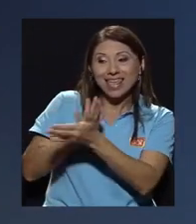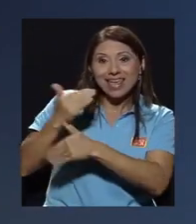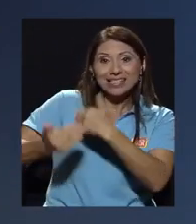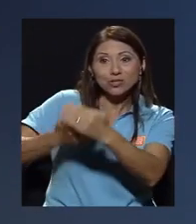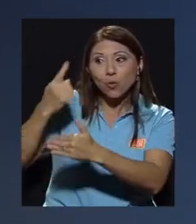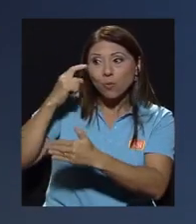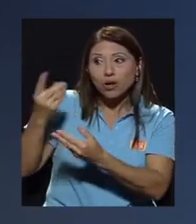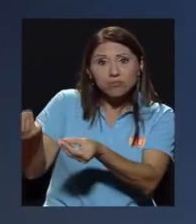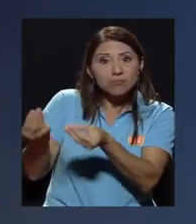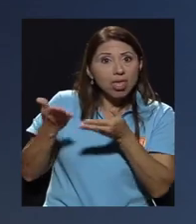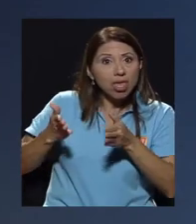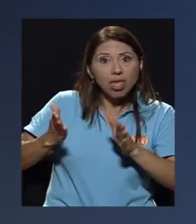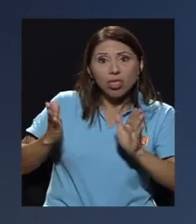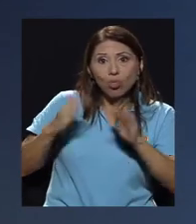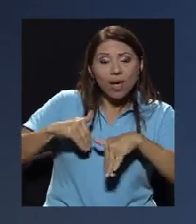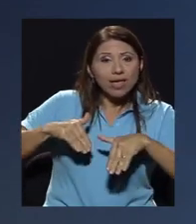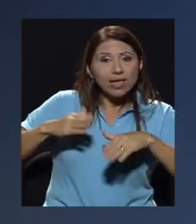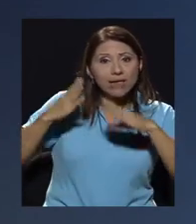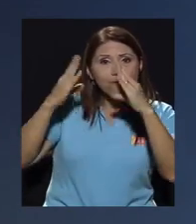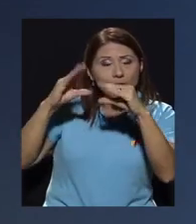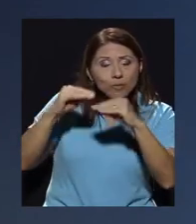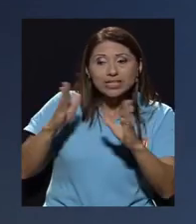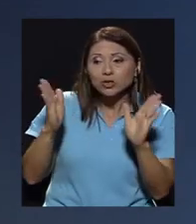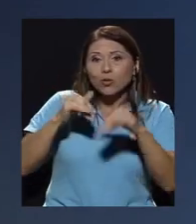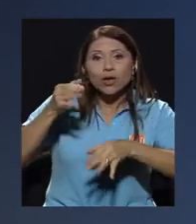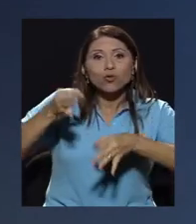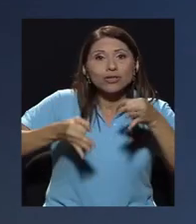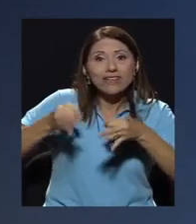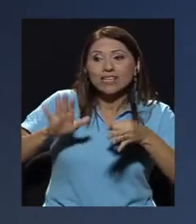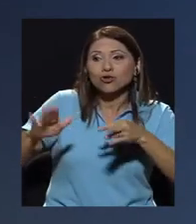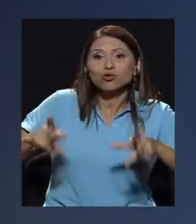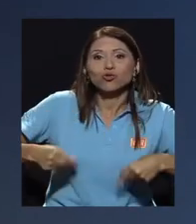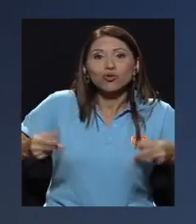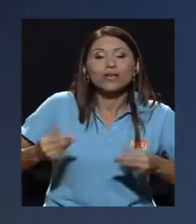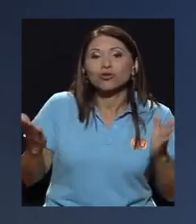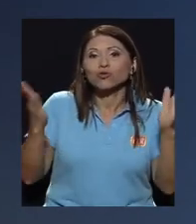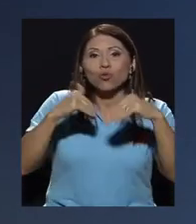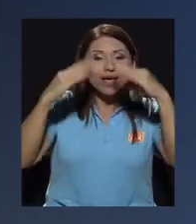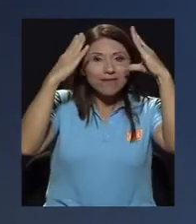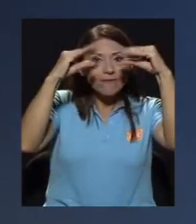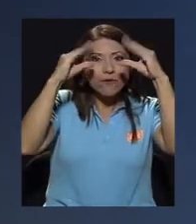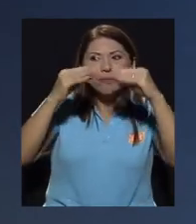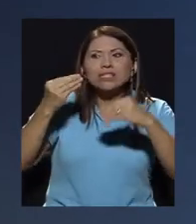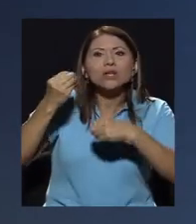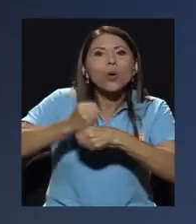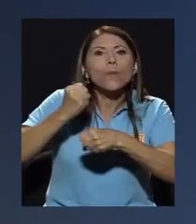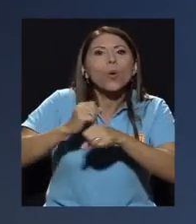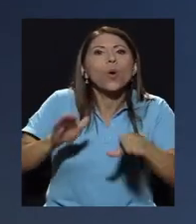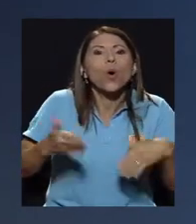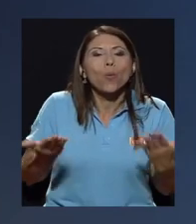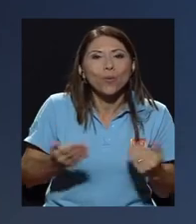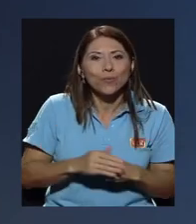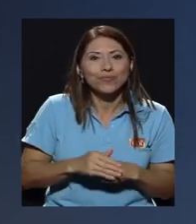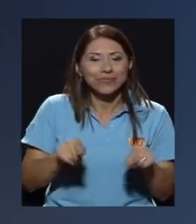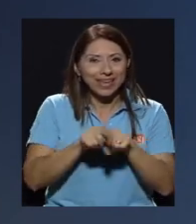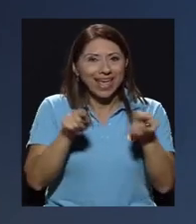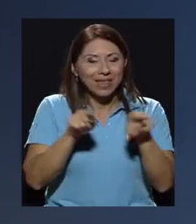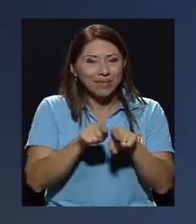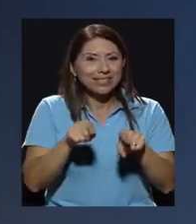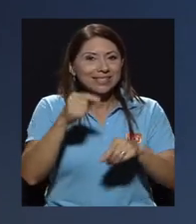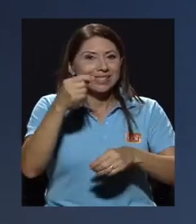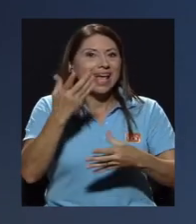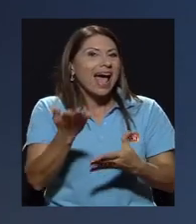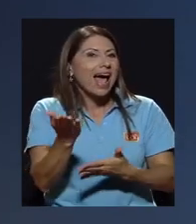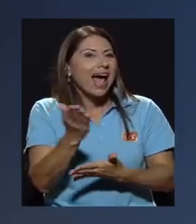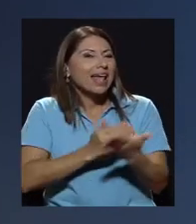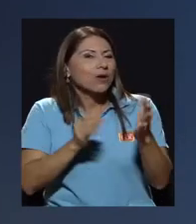no hay justificación en cuanto a sus gastos ni informes que digan cómo ha trabajado y además hay otro que es muy importante y es